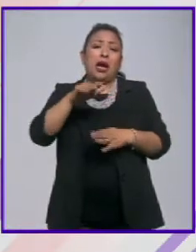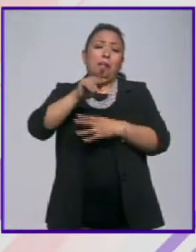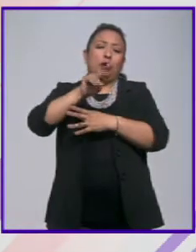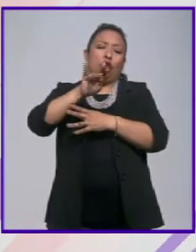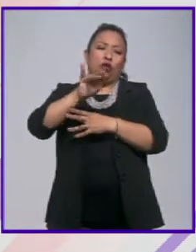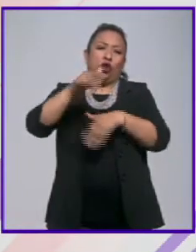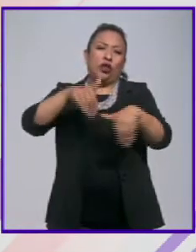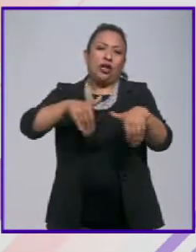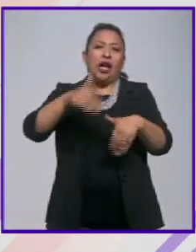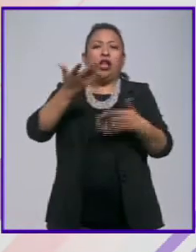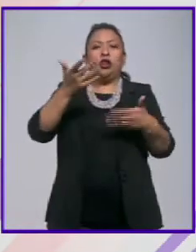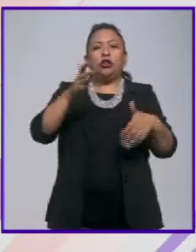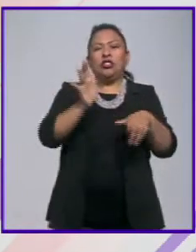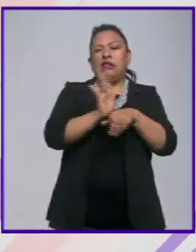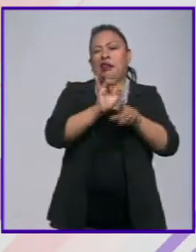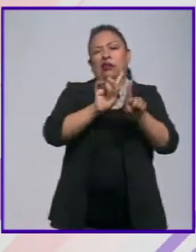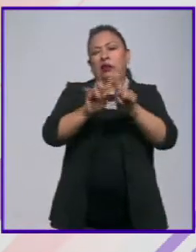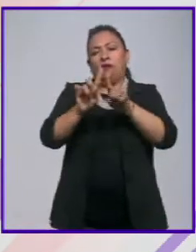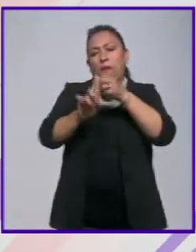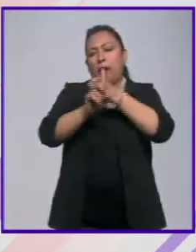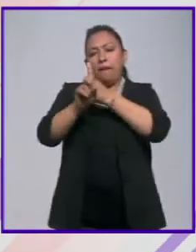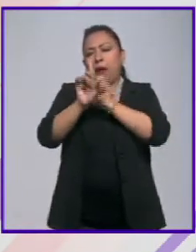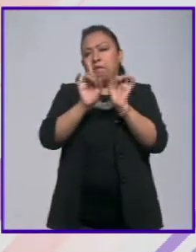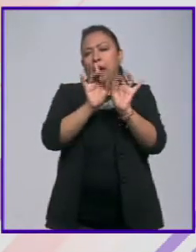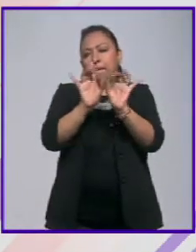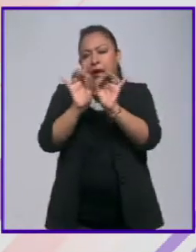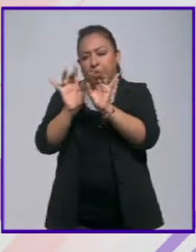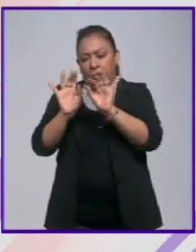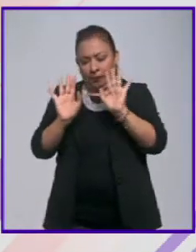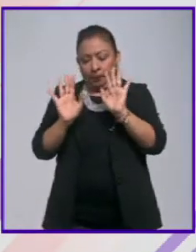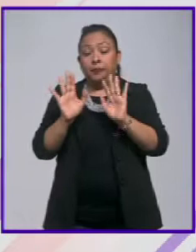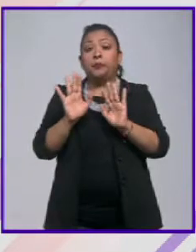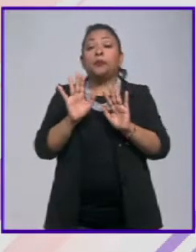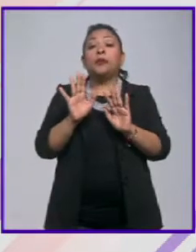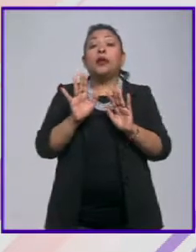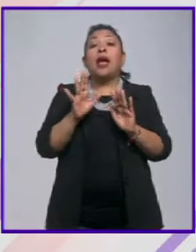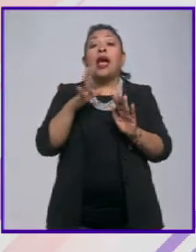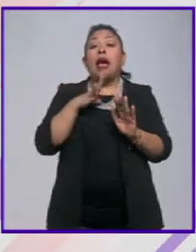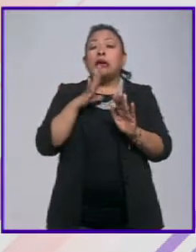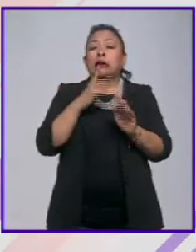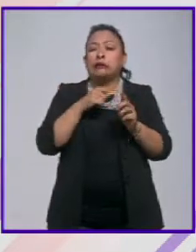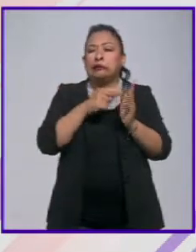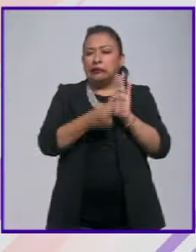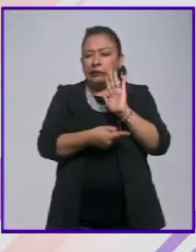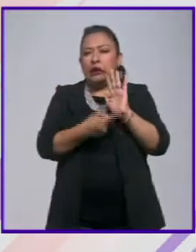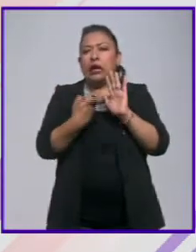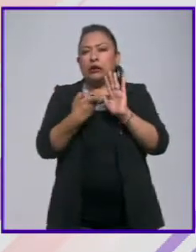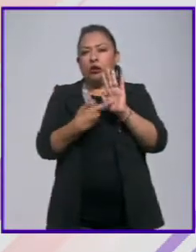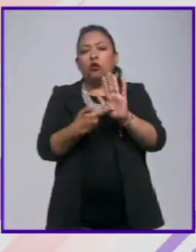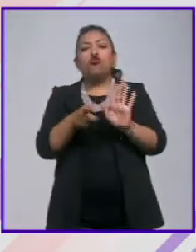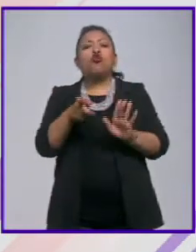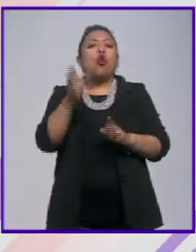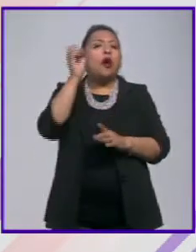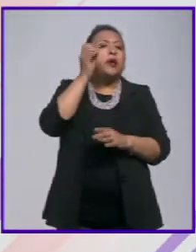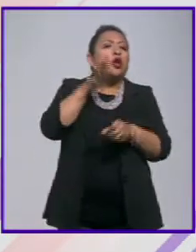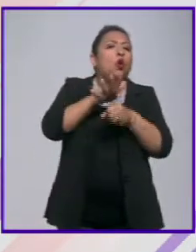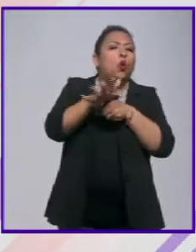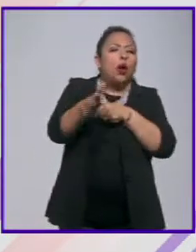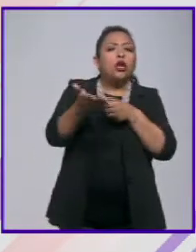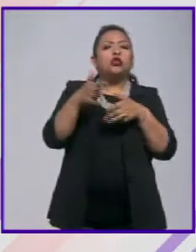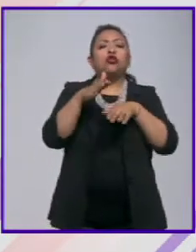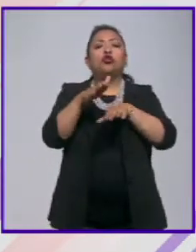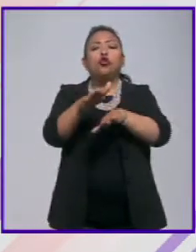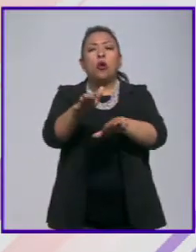teatro o de productores de cine, en fin, con todas estas condiciones me gustaría que me dieras tu punto de vista a partir